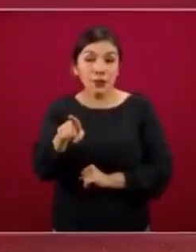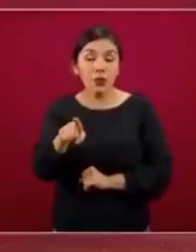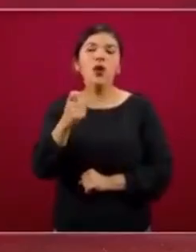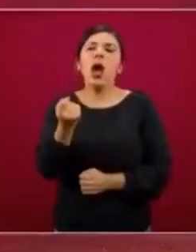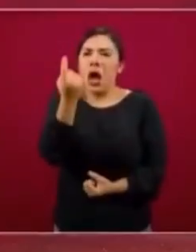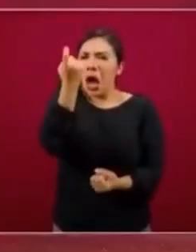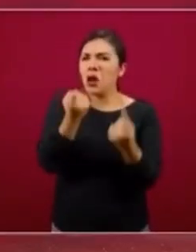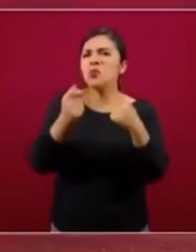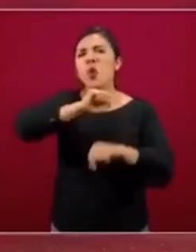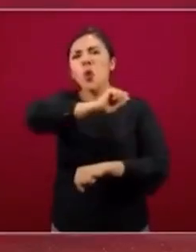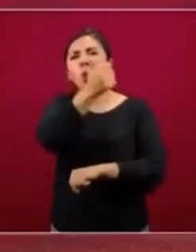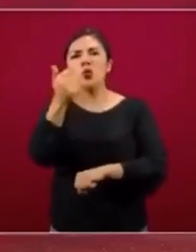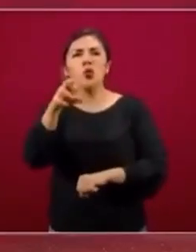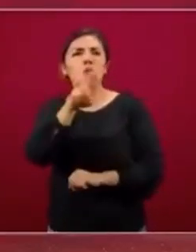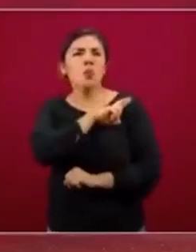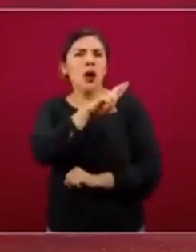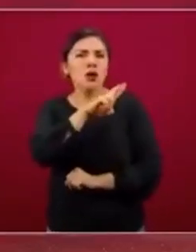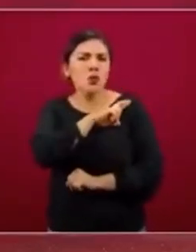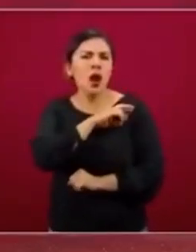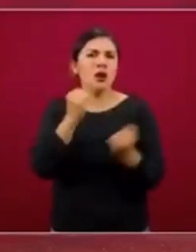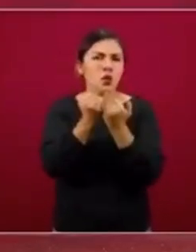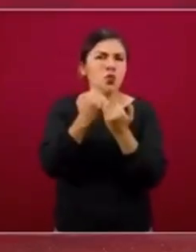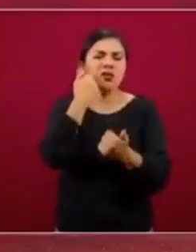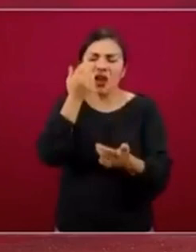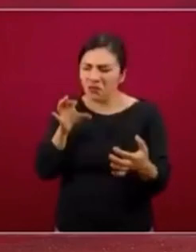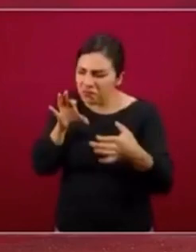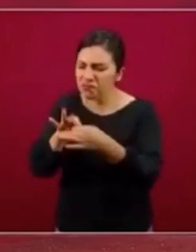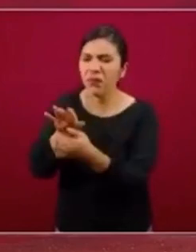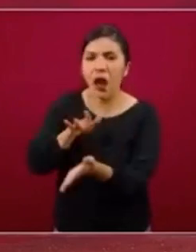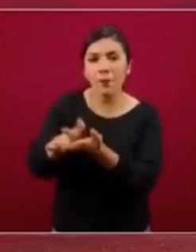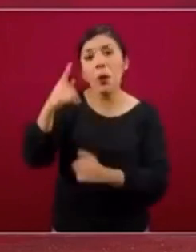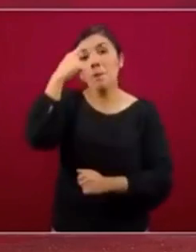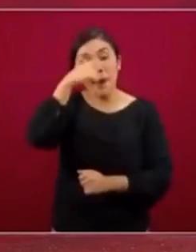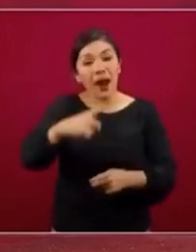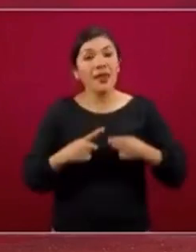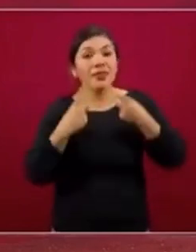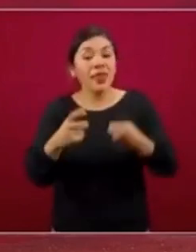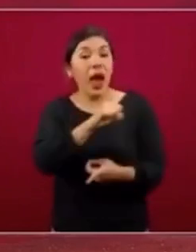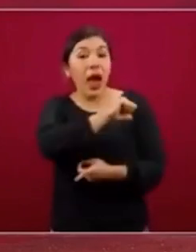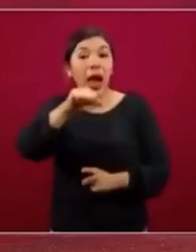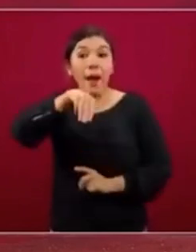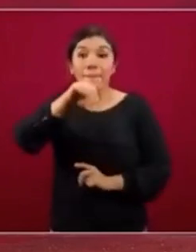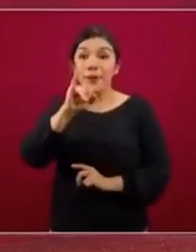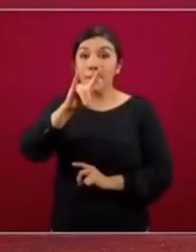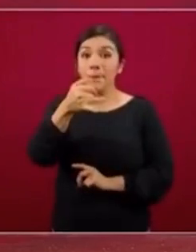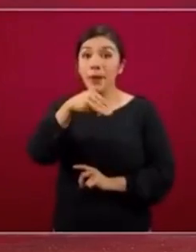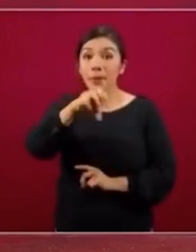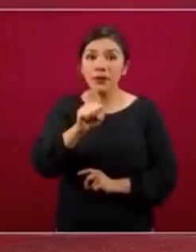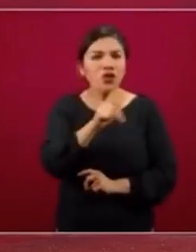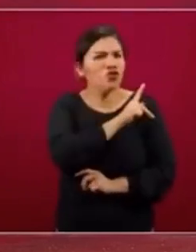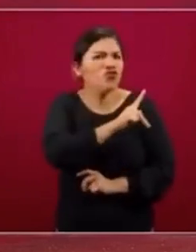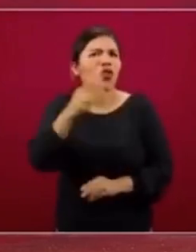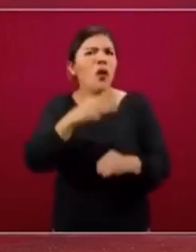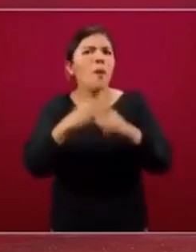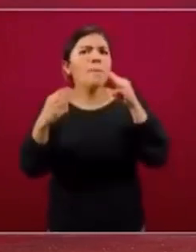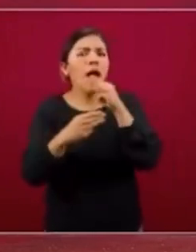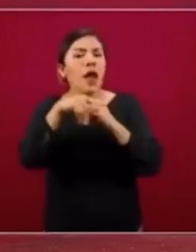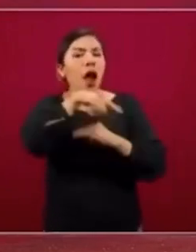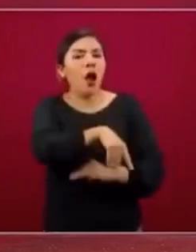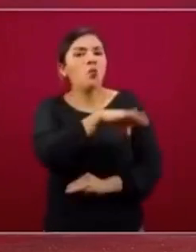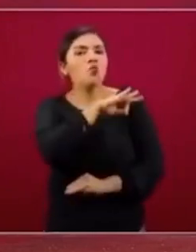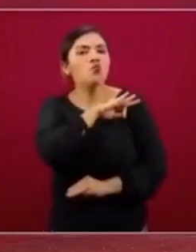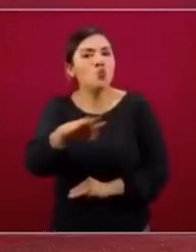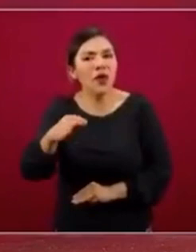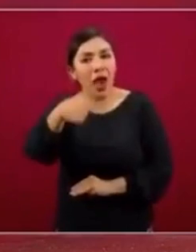y de algunos aliados del sector público y privado para proveer a las MIPIMES de herramientas que les